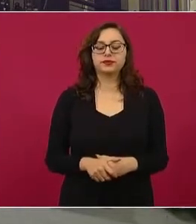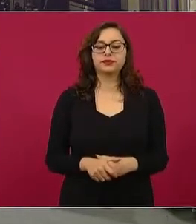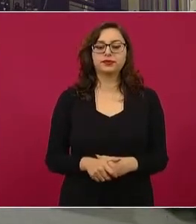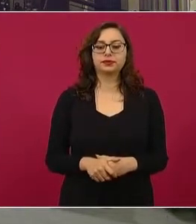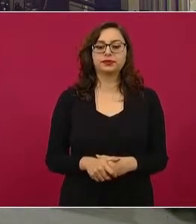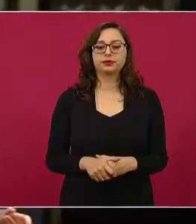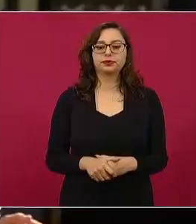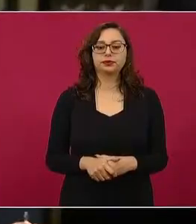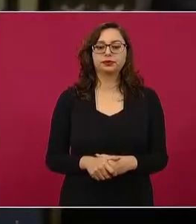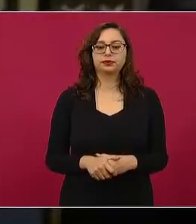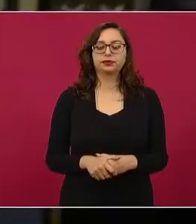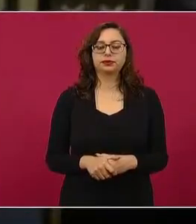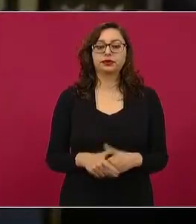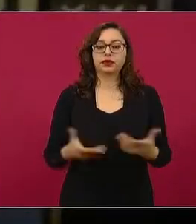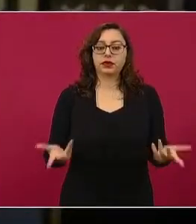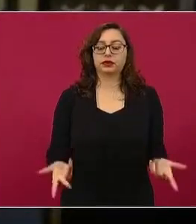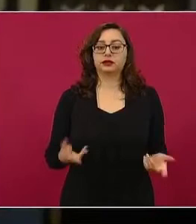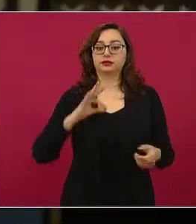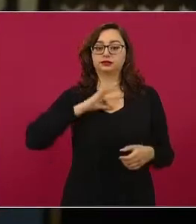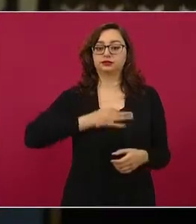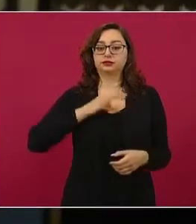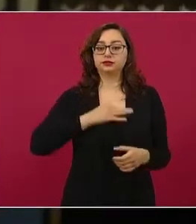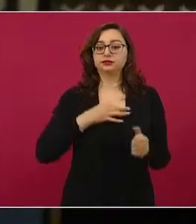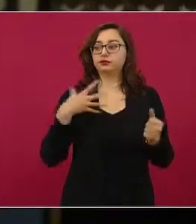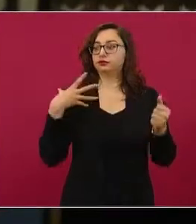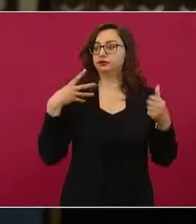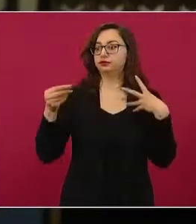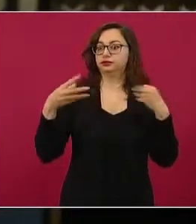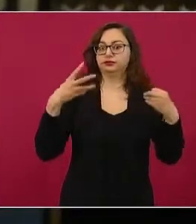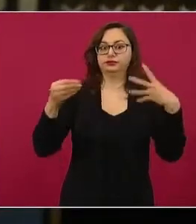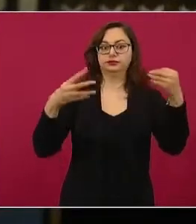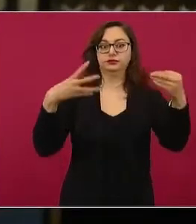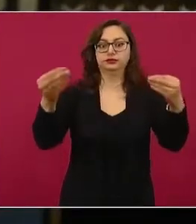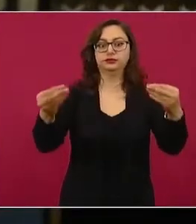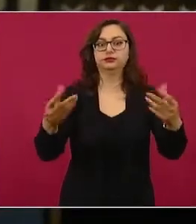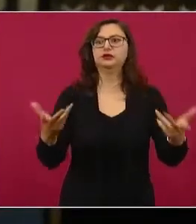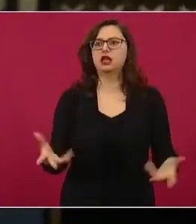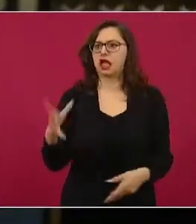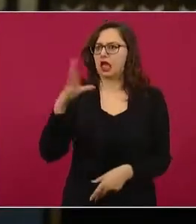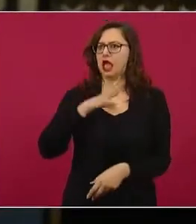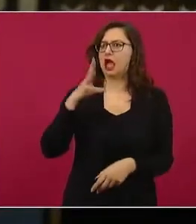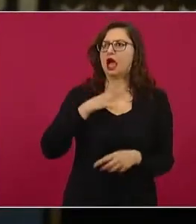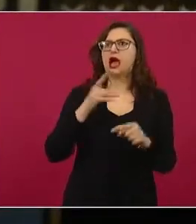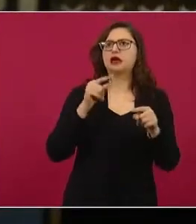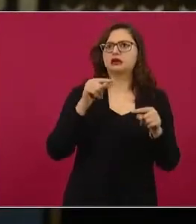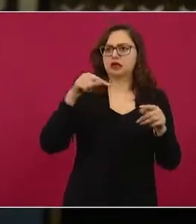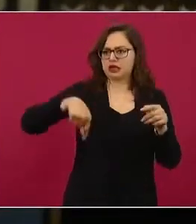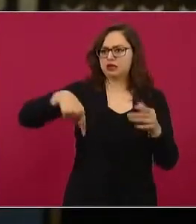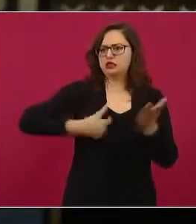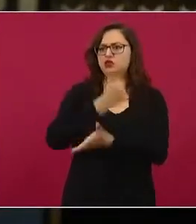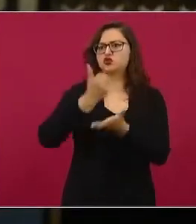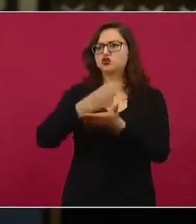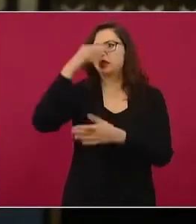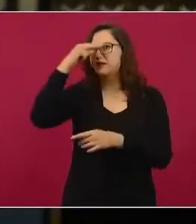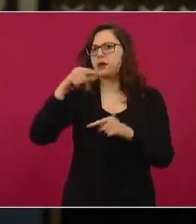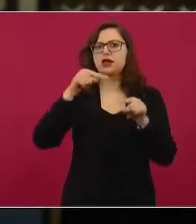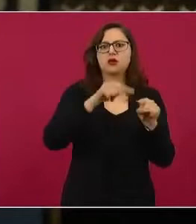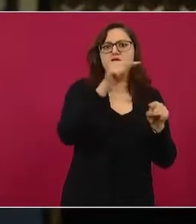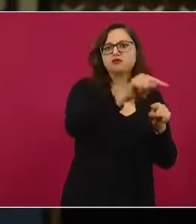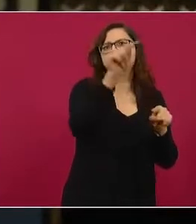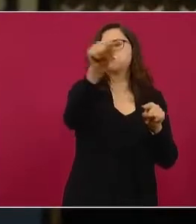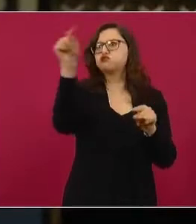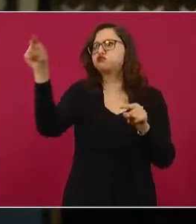enfrentando esta pandemia, bueno, pues hay macroquioscos, incluso aquí en la Ciudad de México, en los estados